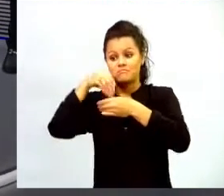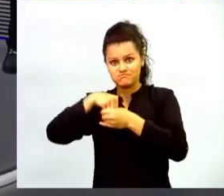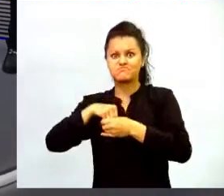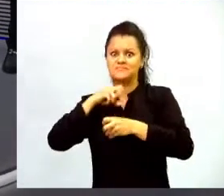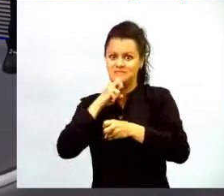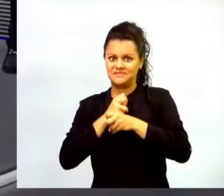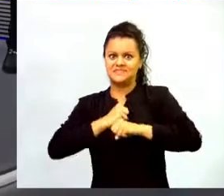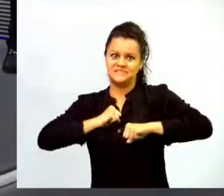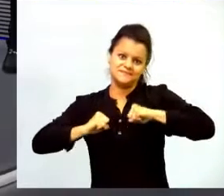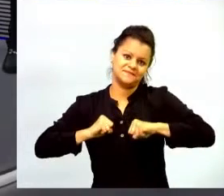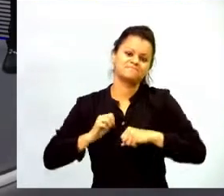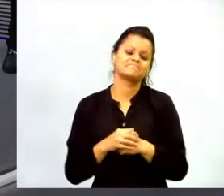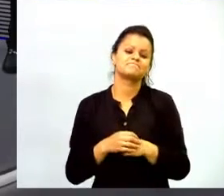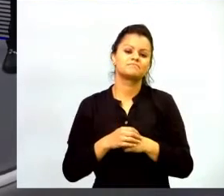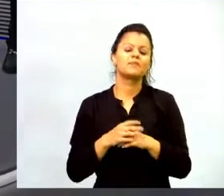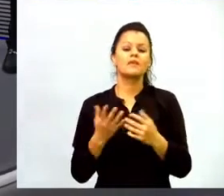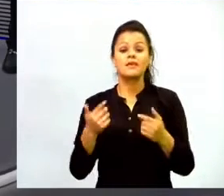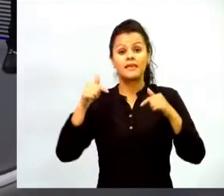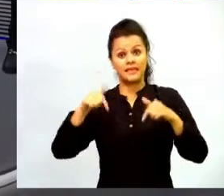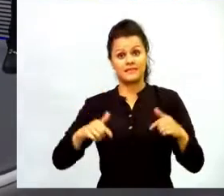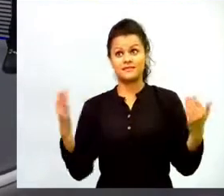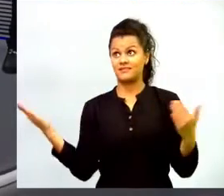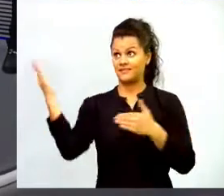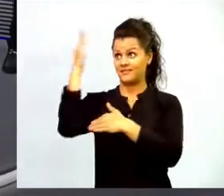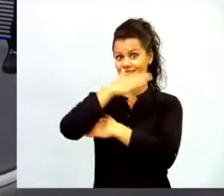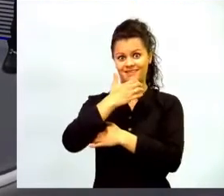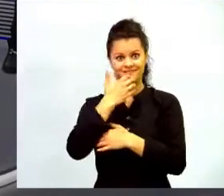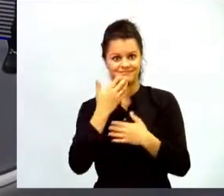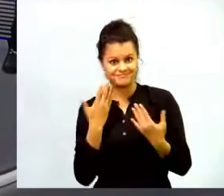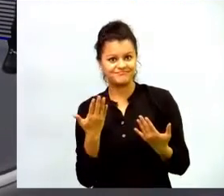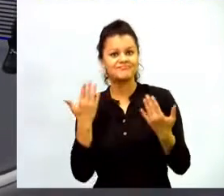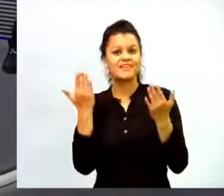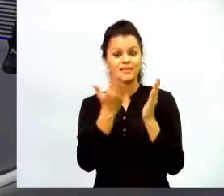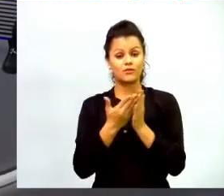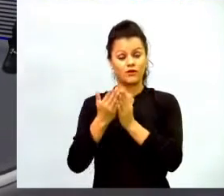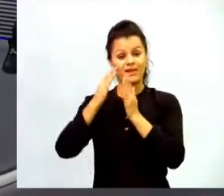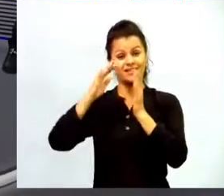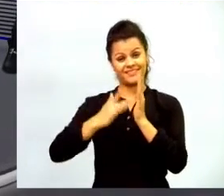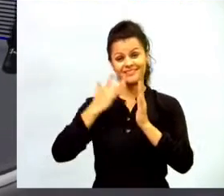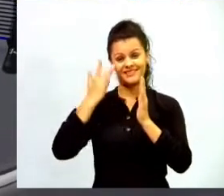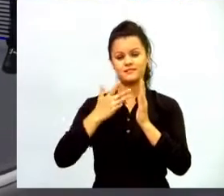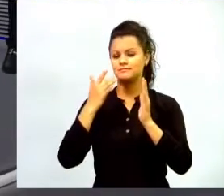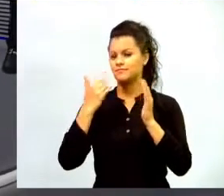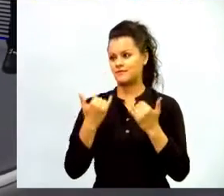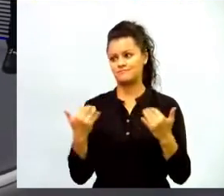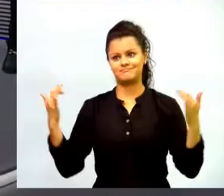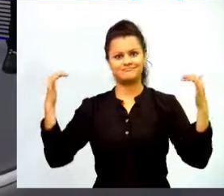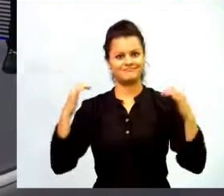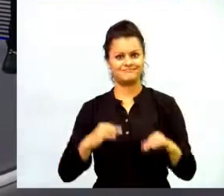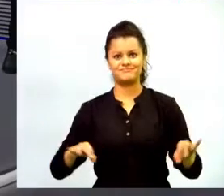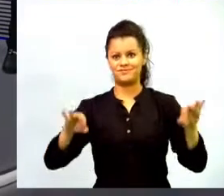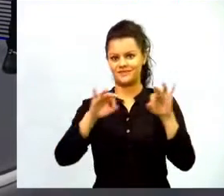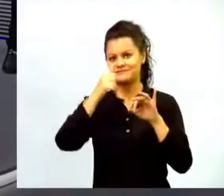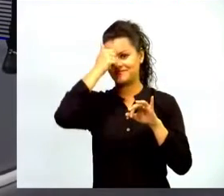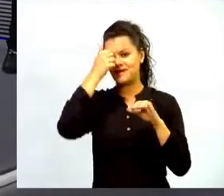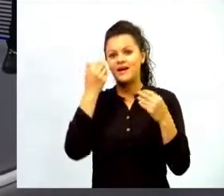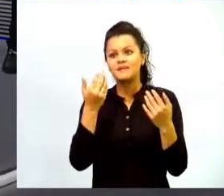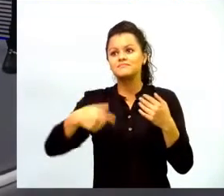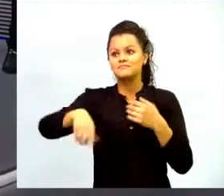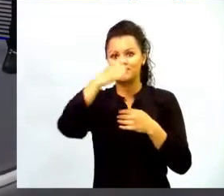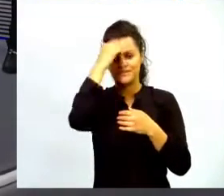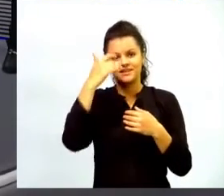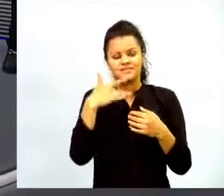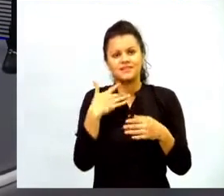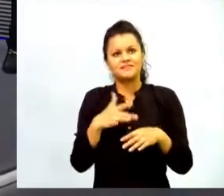en estos eventos Educa Digital es el escenario perfecto para que se sientan más motivados nuestros docentes para que puedan